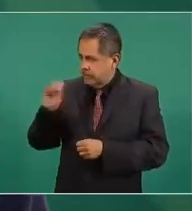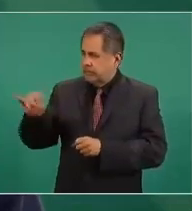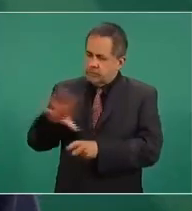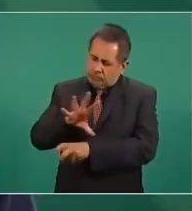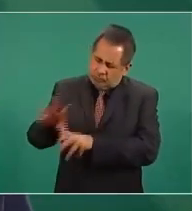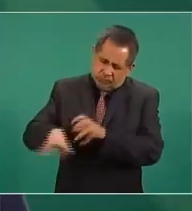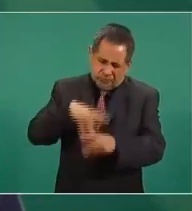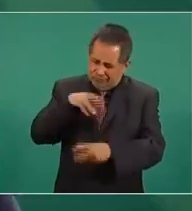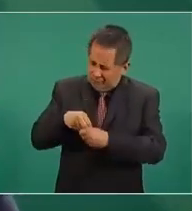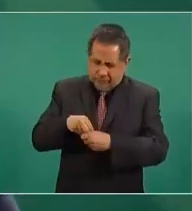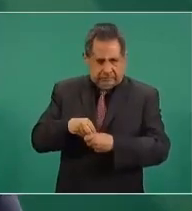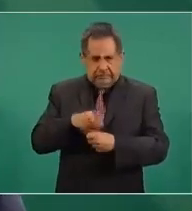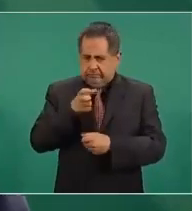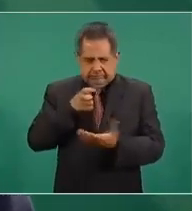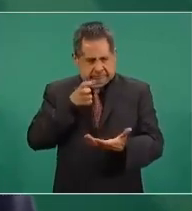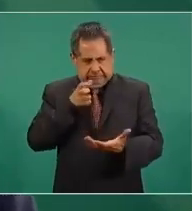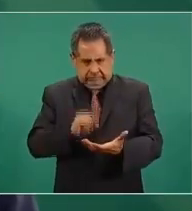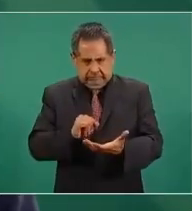completito.